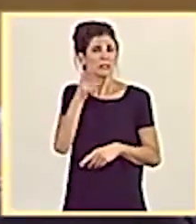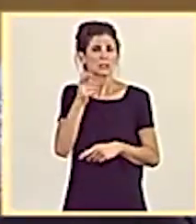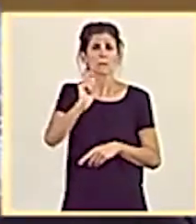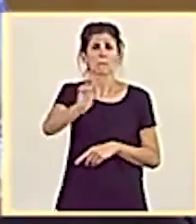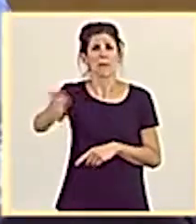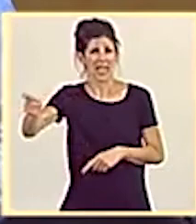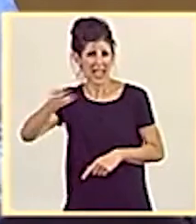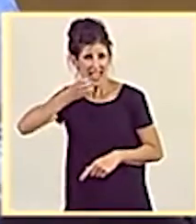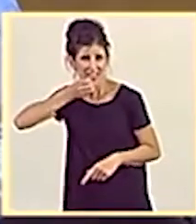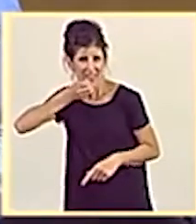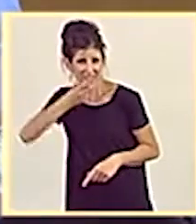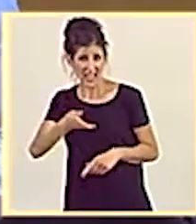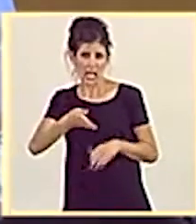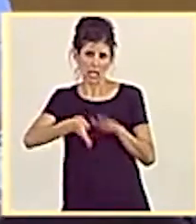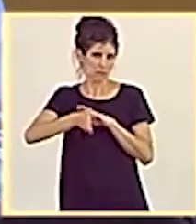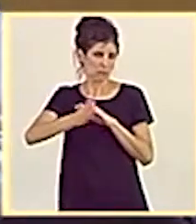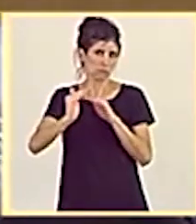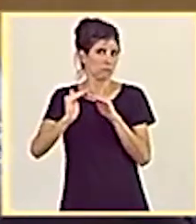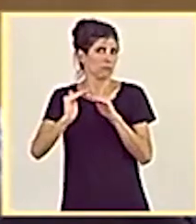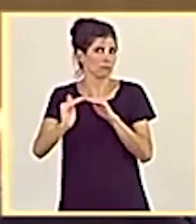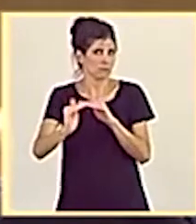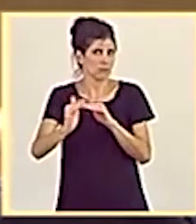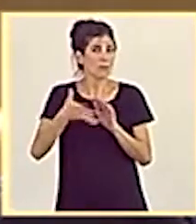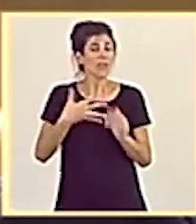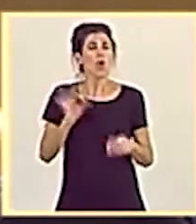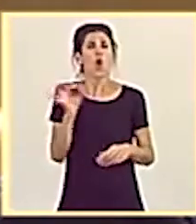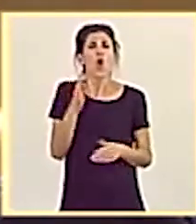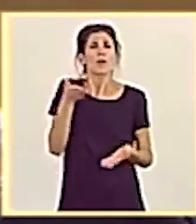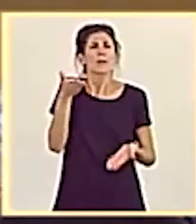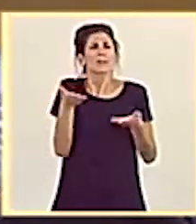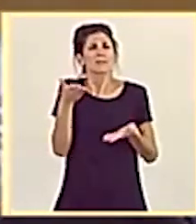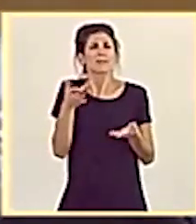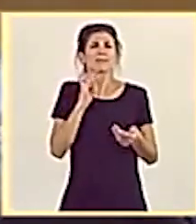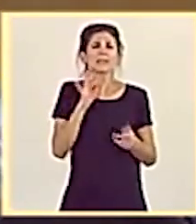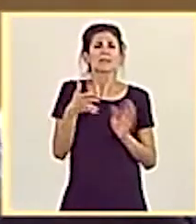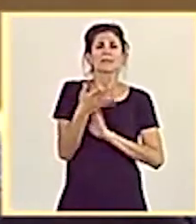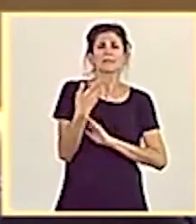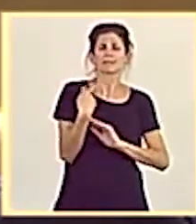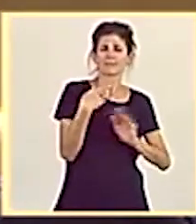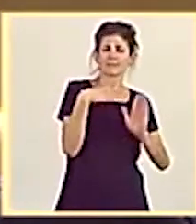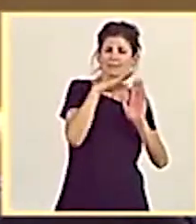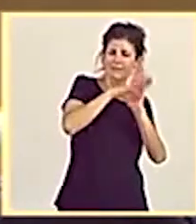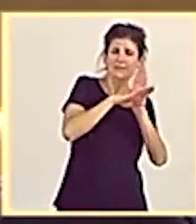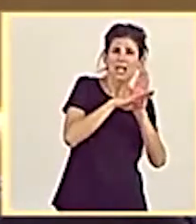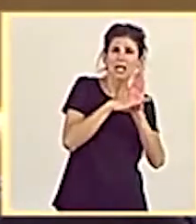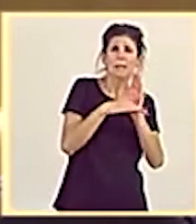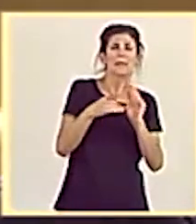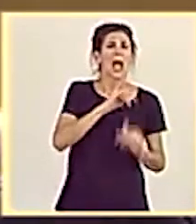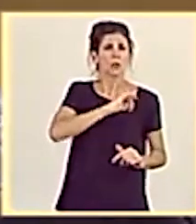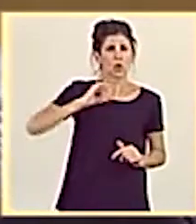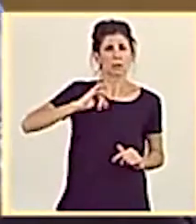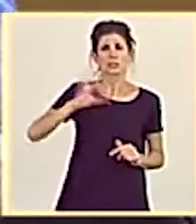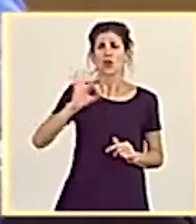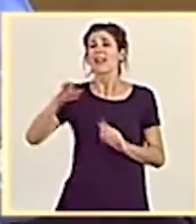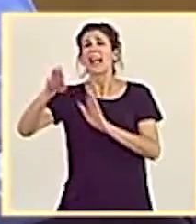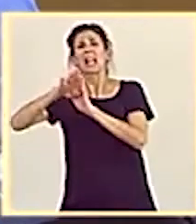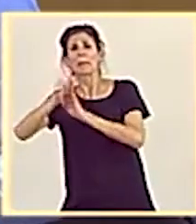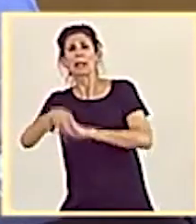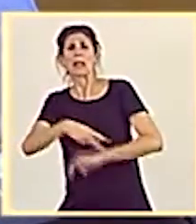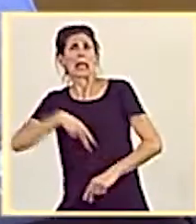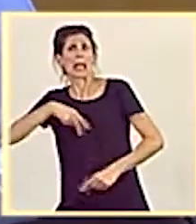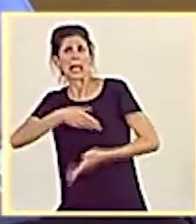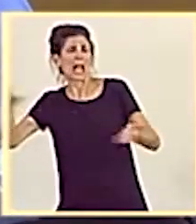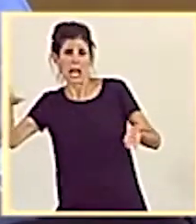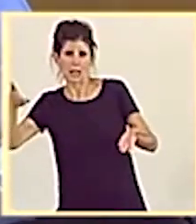equiparar el régimen de autónomos con el régimen general, entre otras recomendaciones.